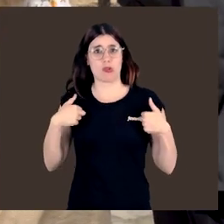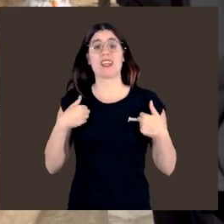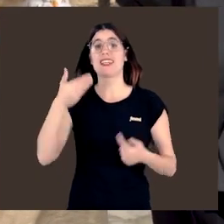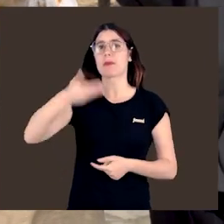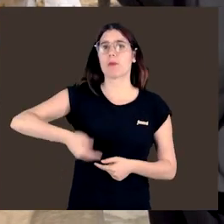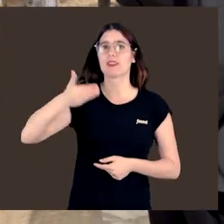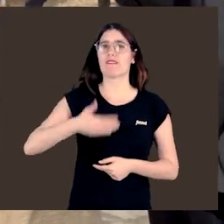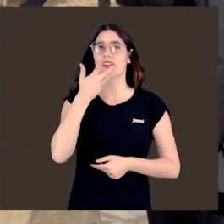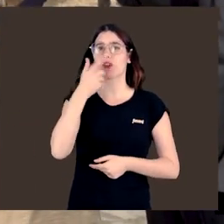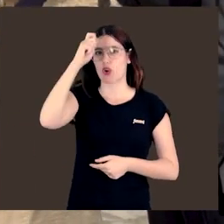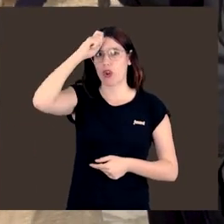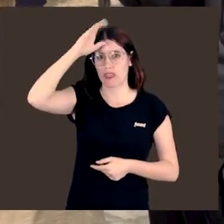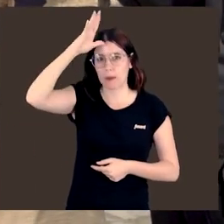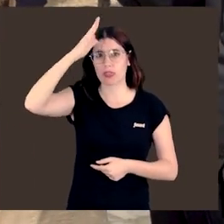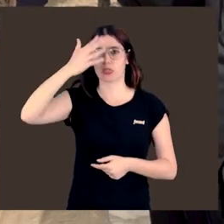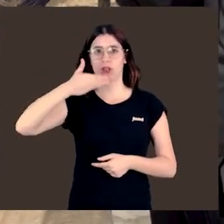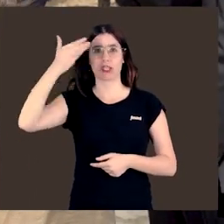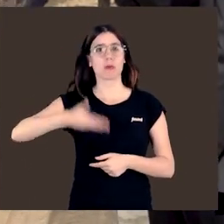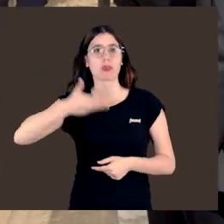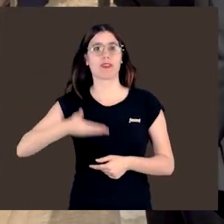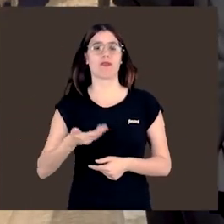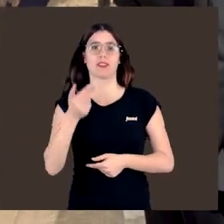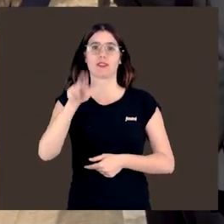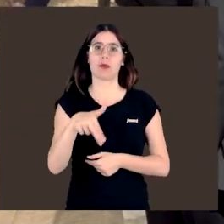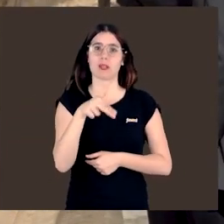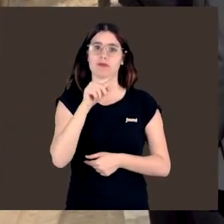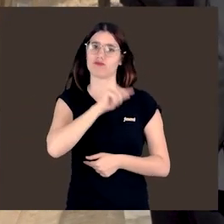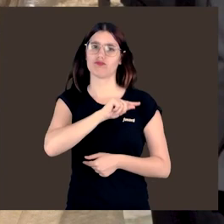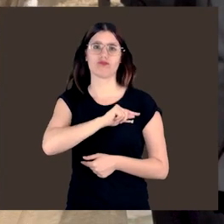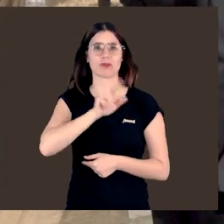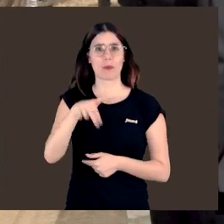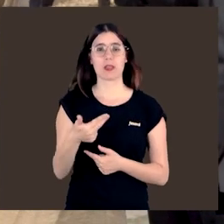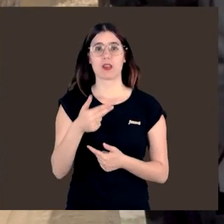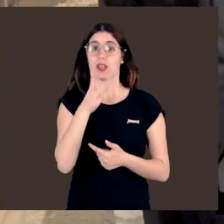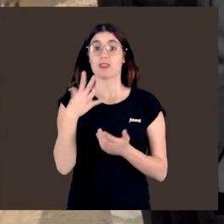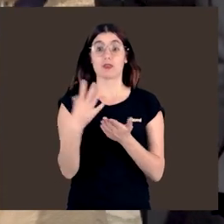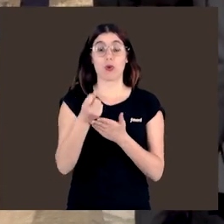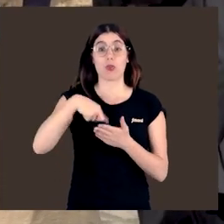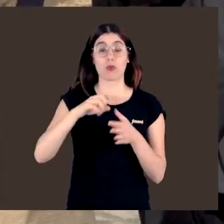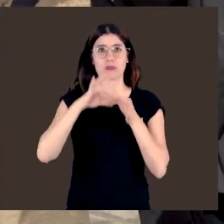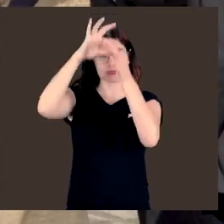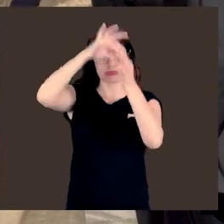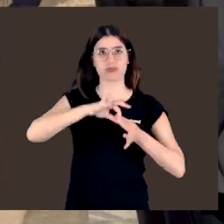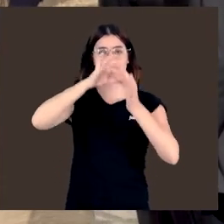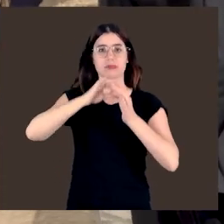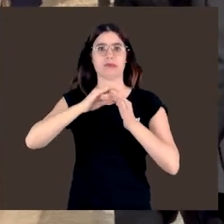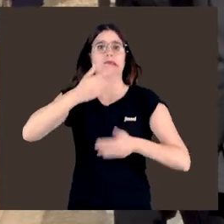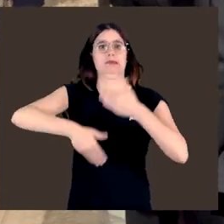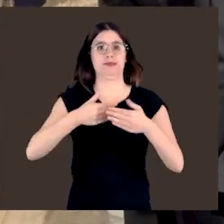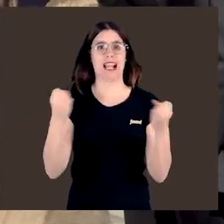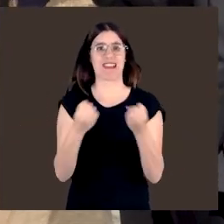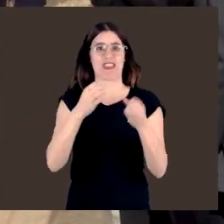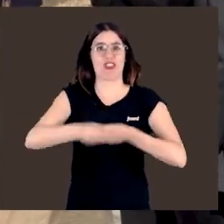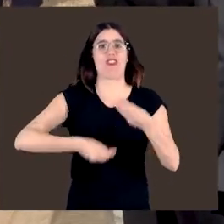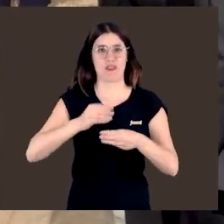es muy importante tener conocimiento, que es muy importante también tener sentimientos y que todo eso junto hay que pasar a la acción para